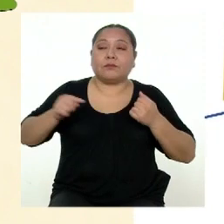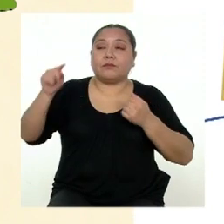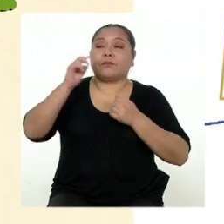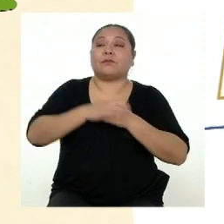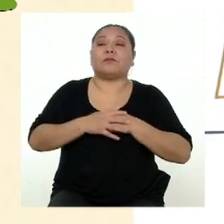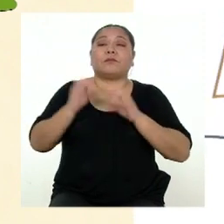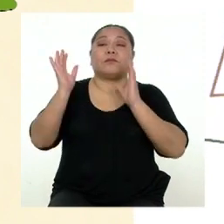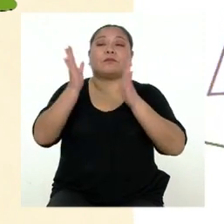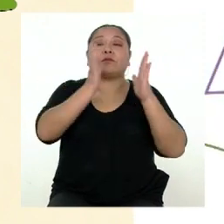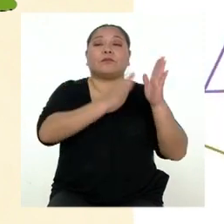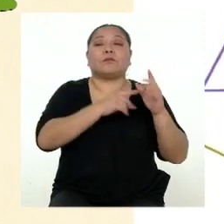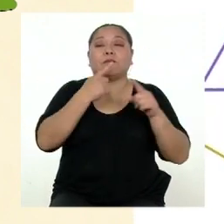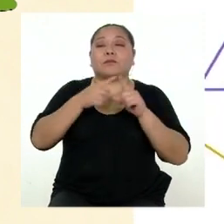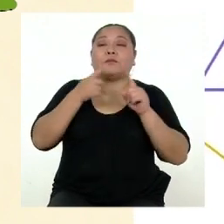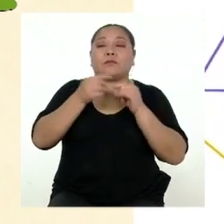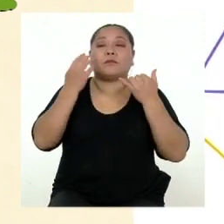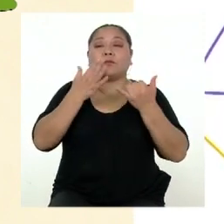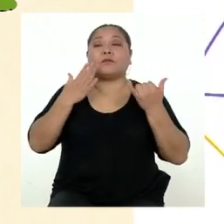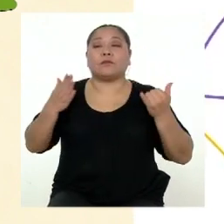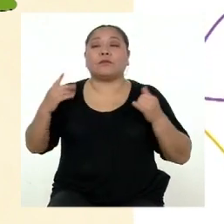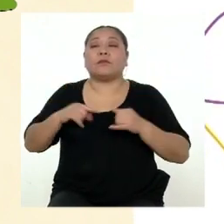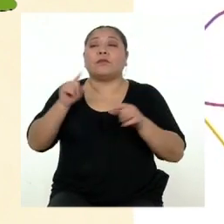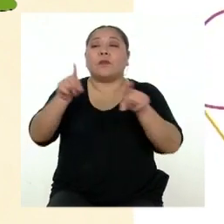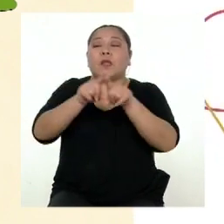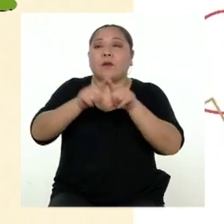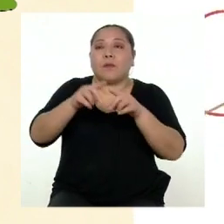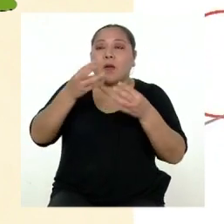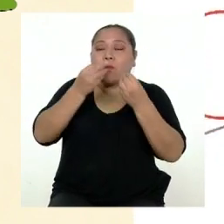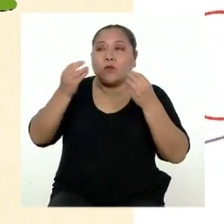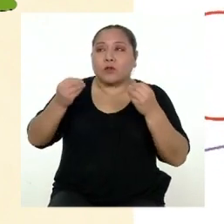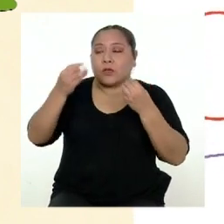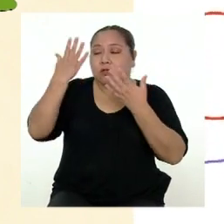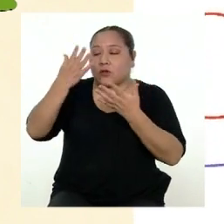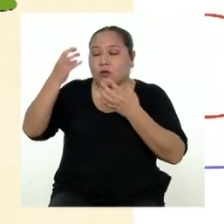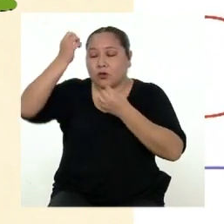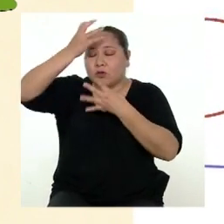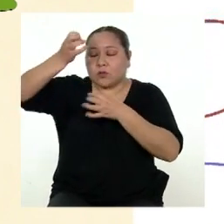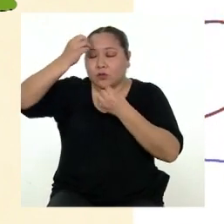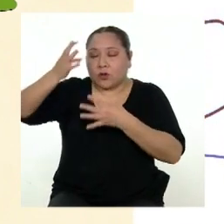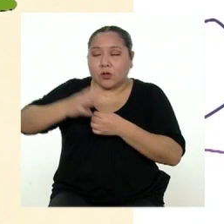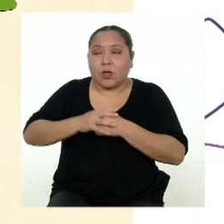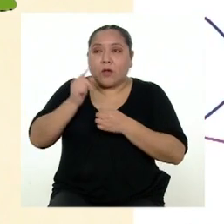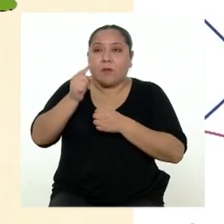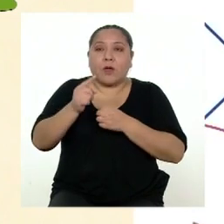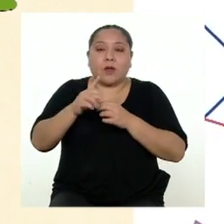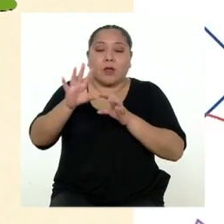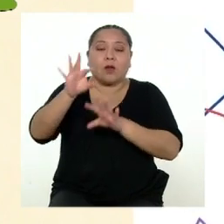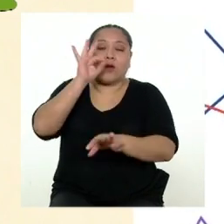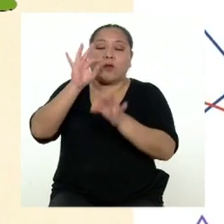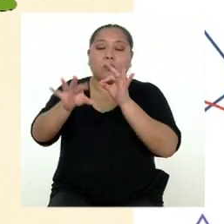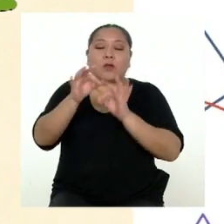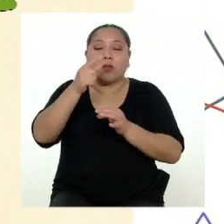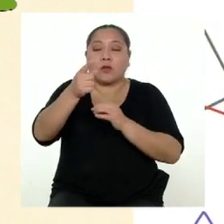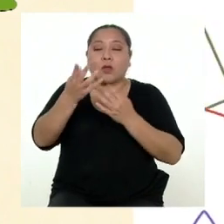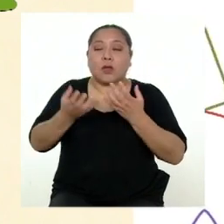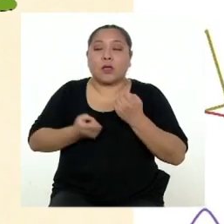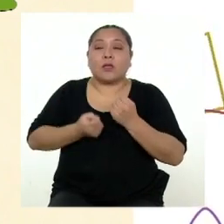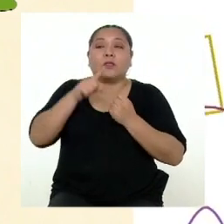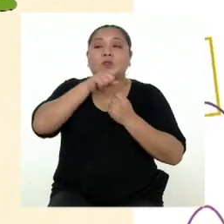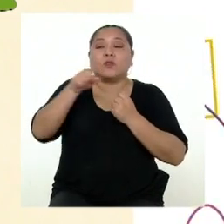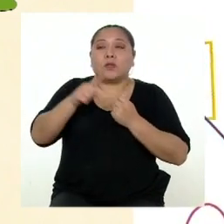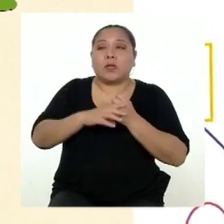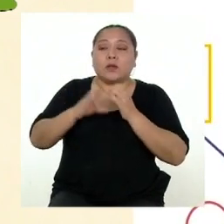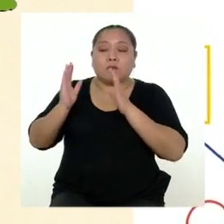nuevas cosas. También pueden hacer varias opciones hasta conseguir el resultado que quieren. Si estructuran bien su información,